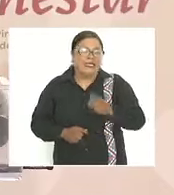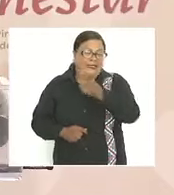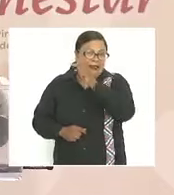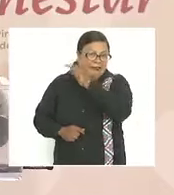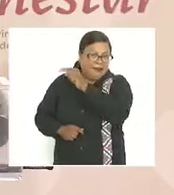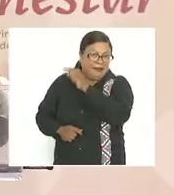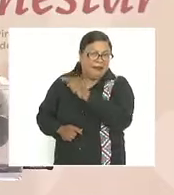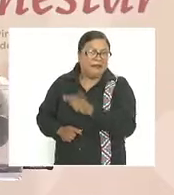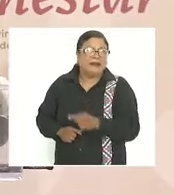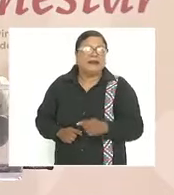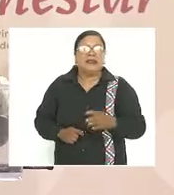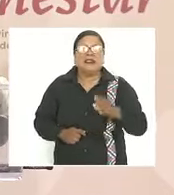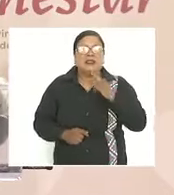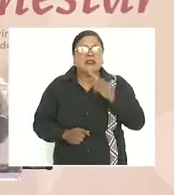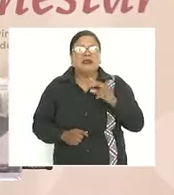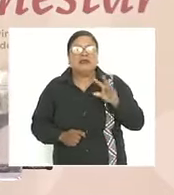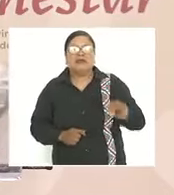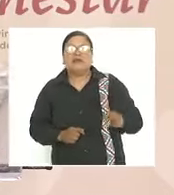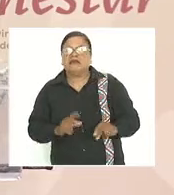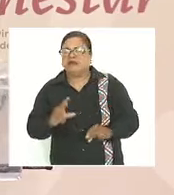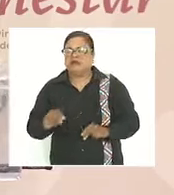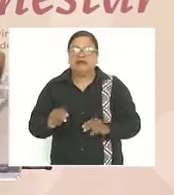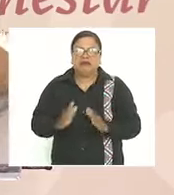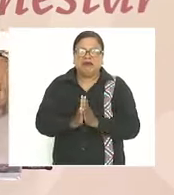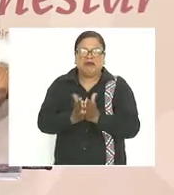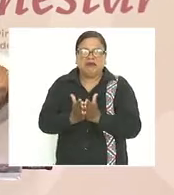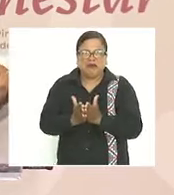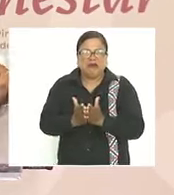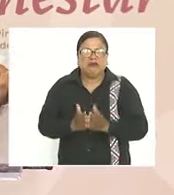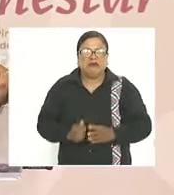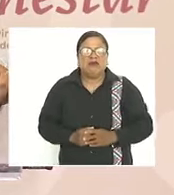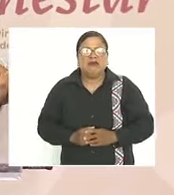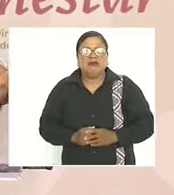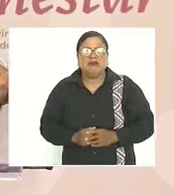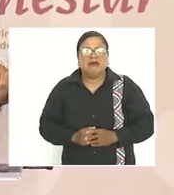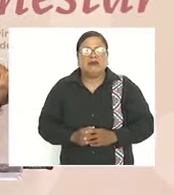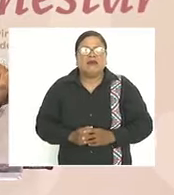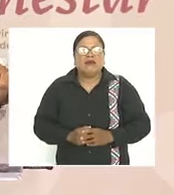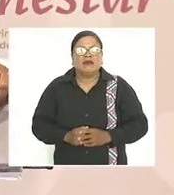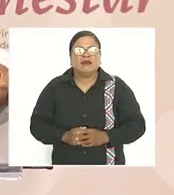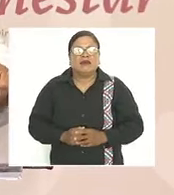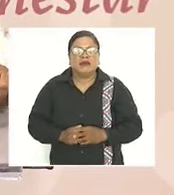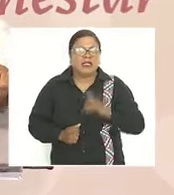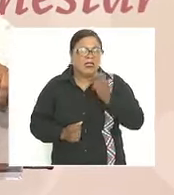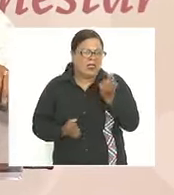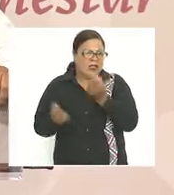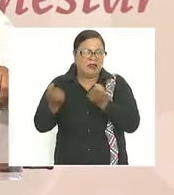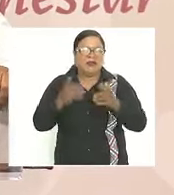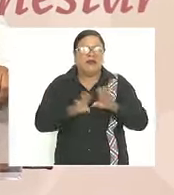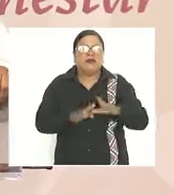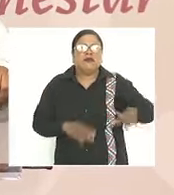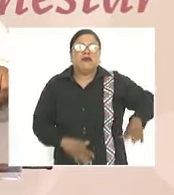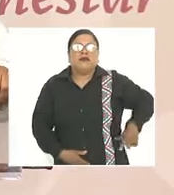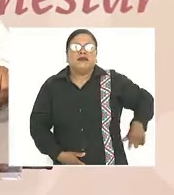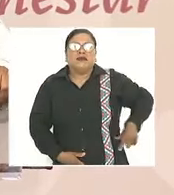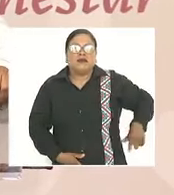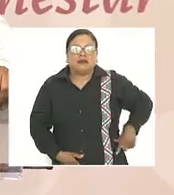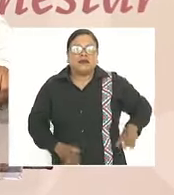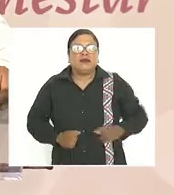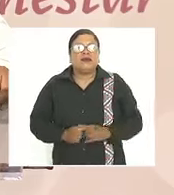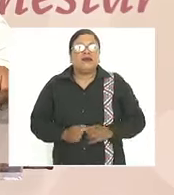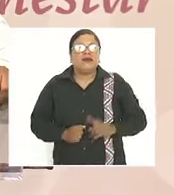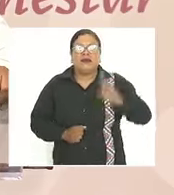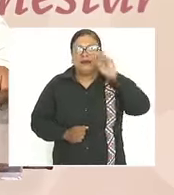amacollaron así se dice en mi pueblo algunos gobernadores una